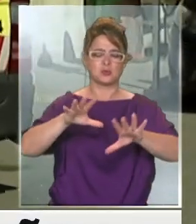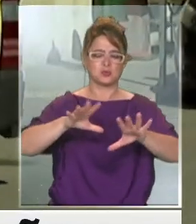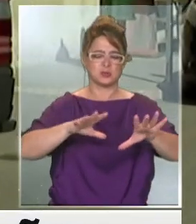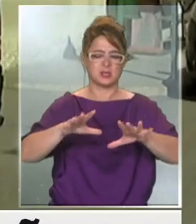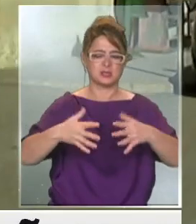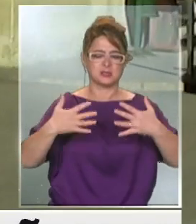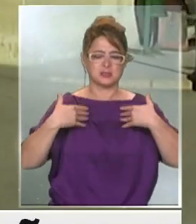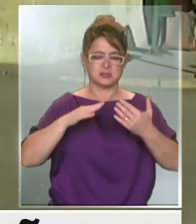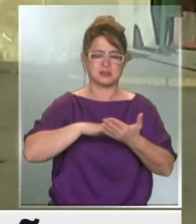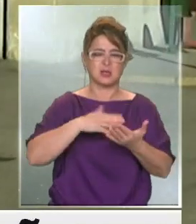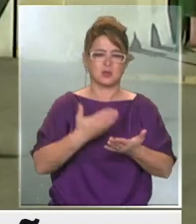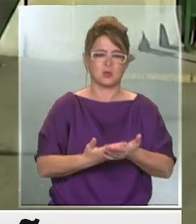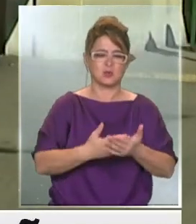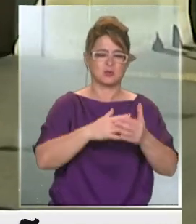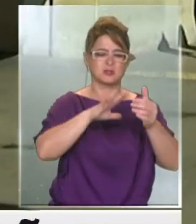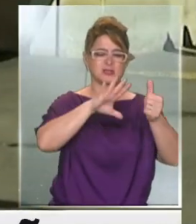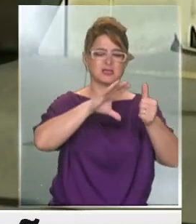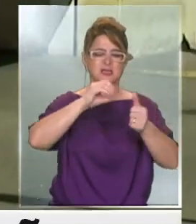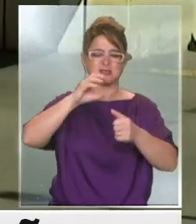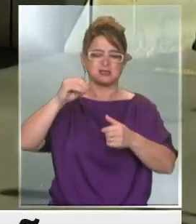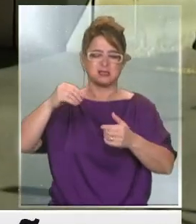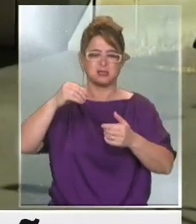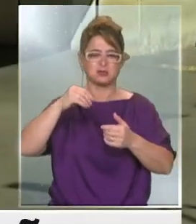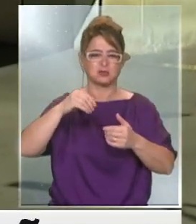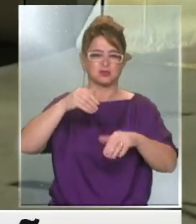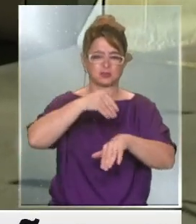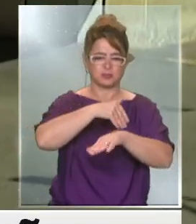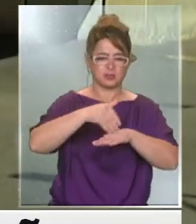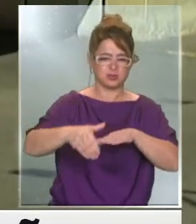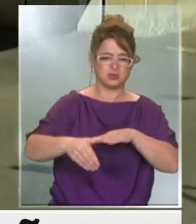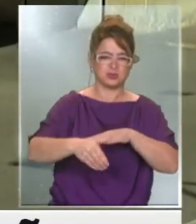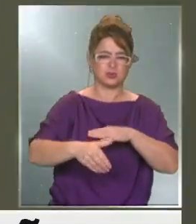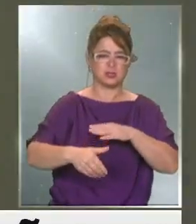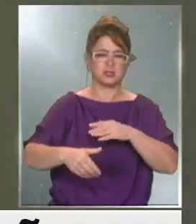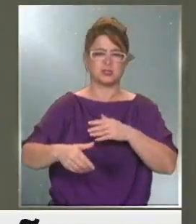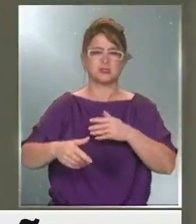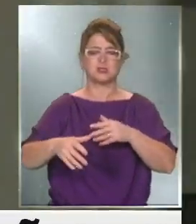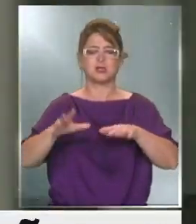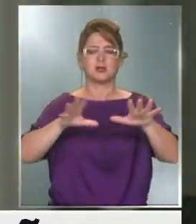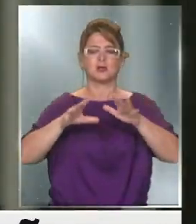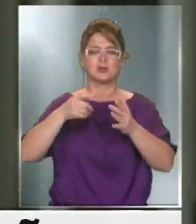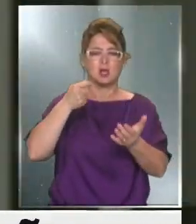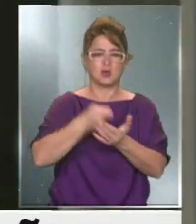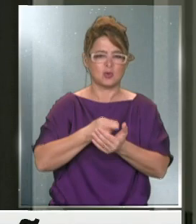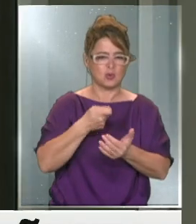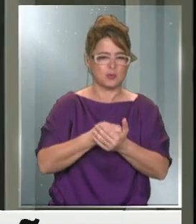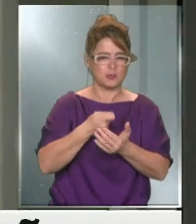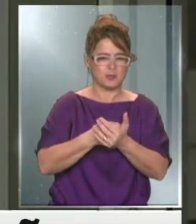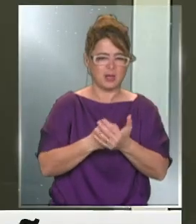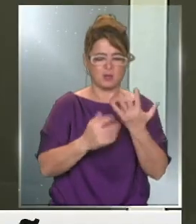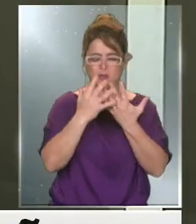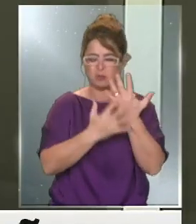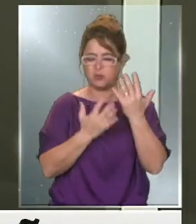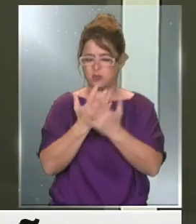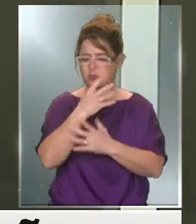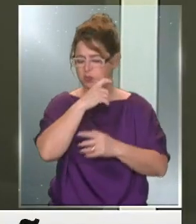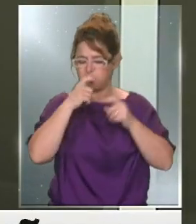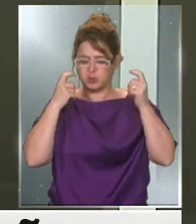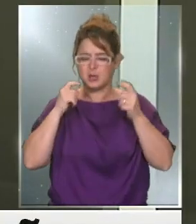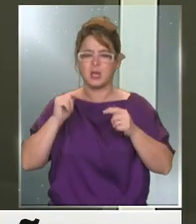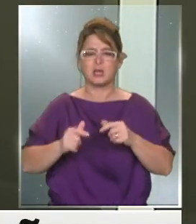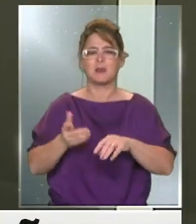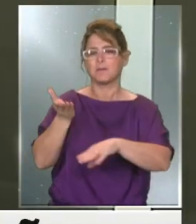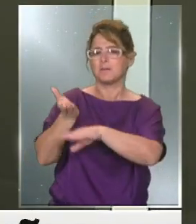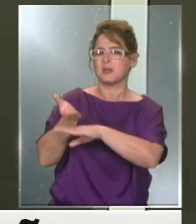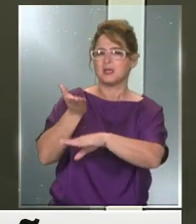por la compra de 600 millones de euros que hicieron a China, así que eso podría aliviar un poco porque desde los hospitales está pidiendo al gobierno